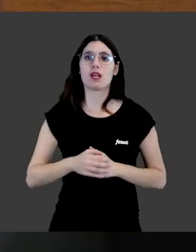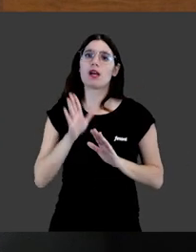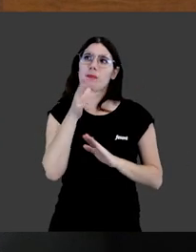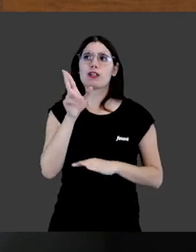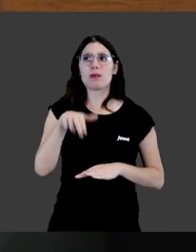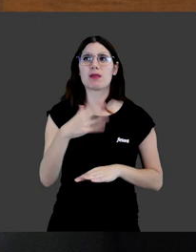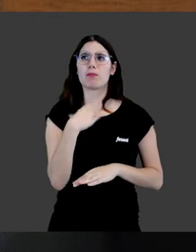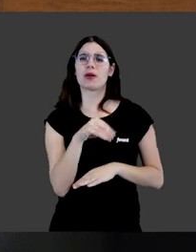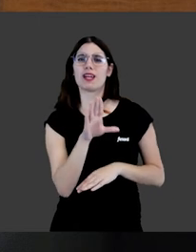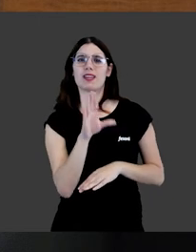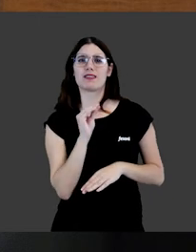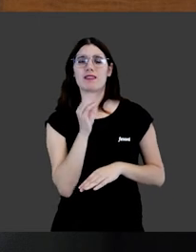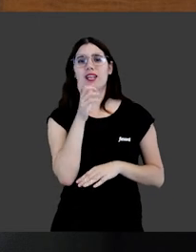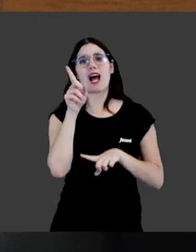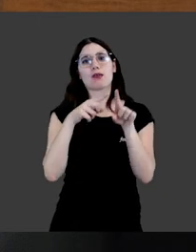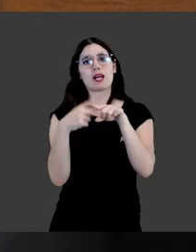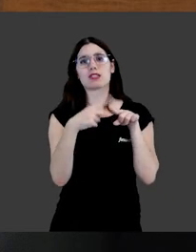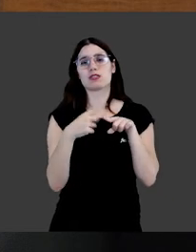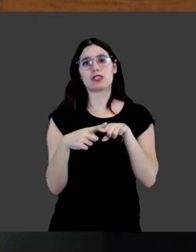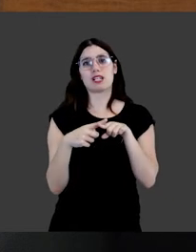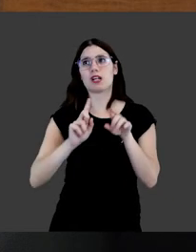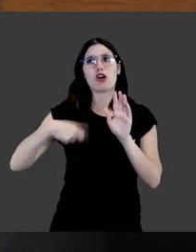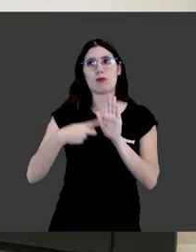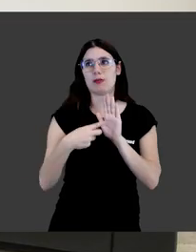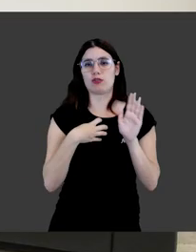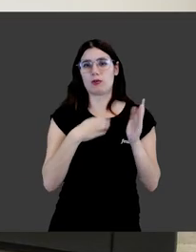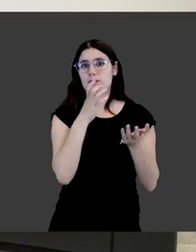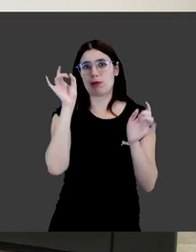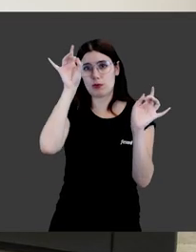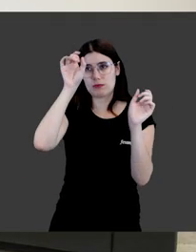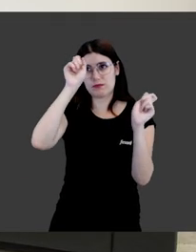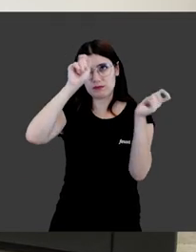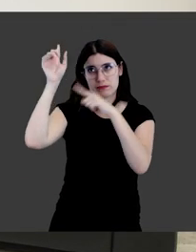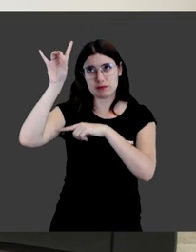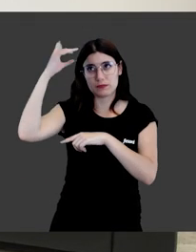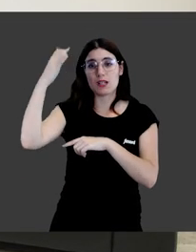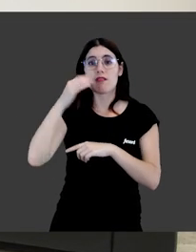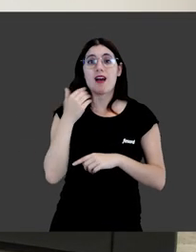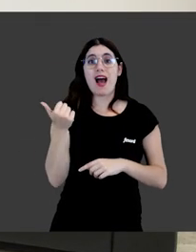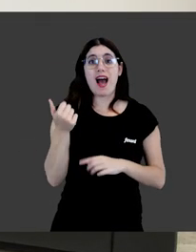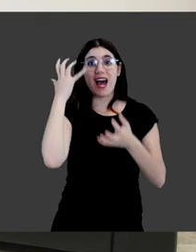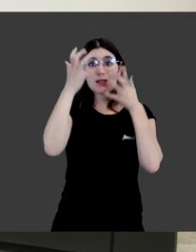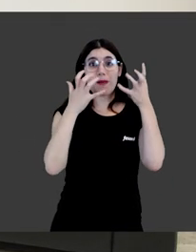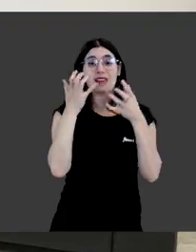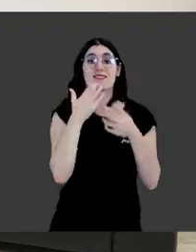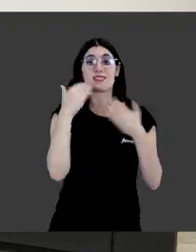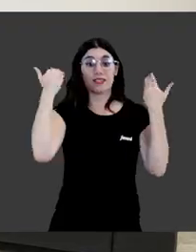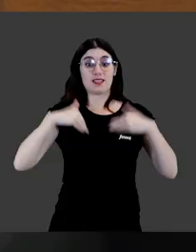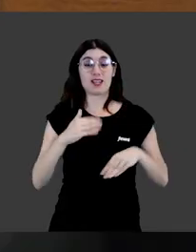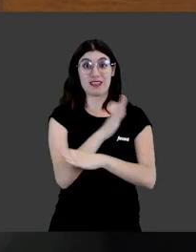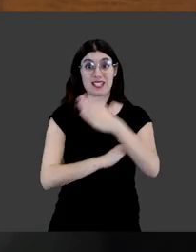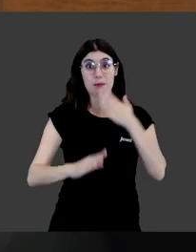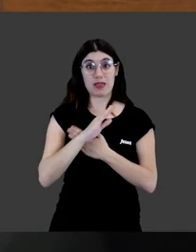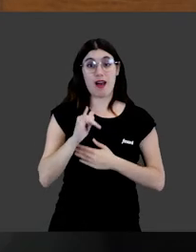Pero creo que también podríamos entender ahí que habrían exclusiones, que esto no es absoluto. Por ejemplo, se me ocurren los animales que acompañan a